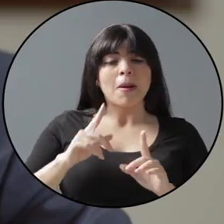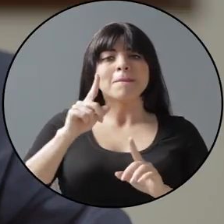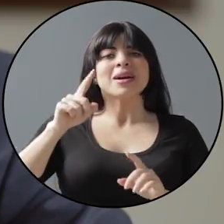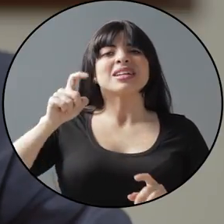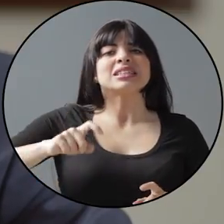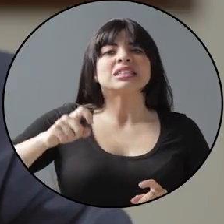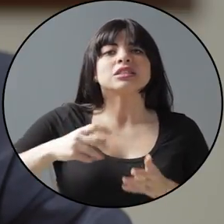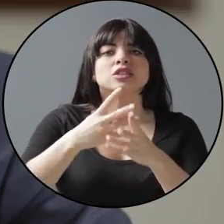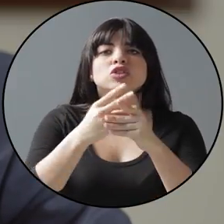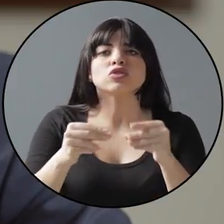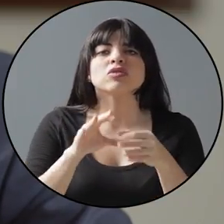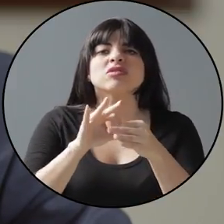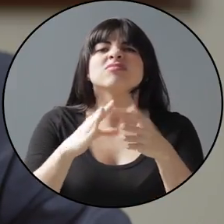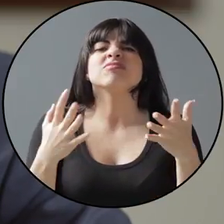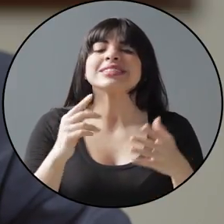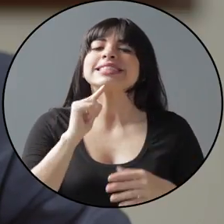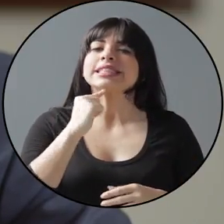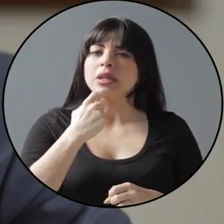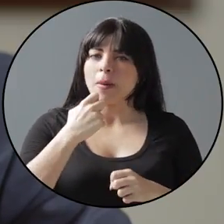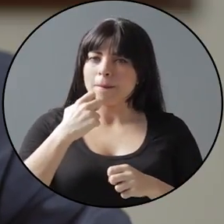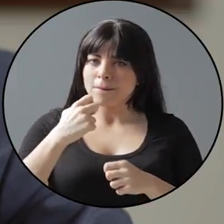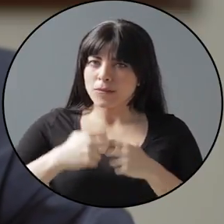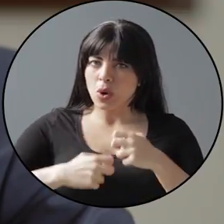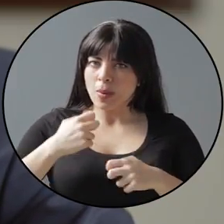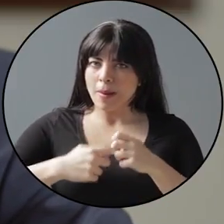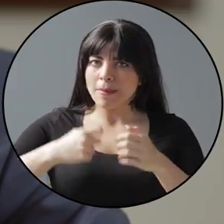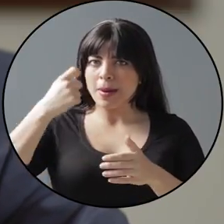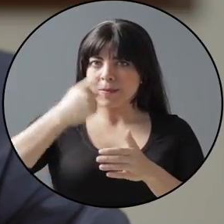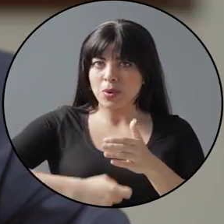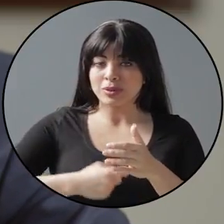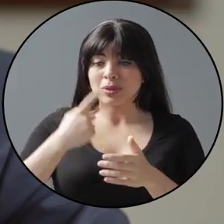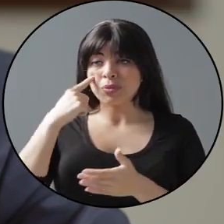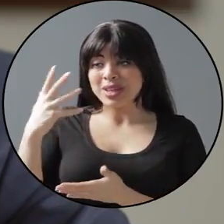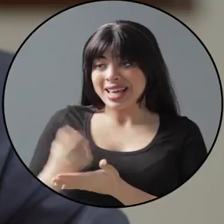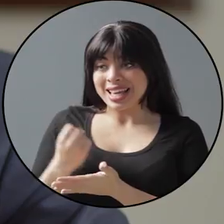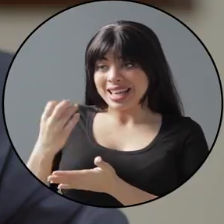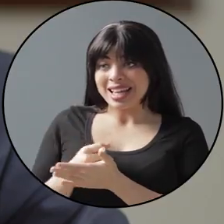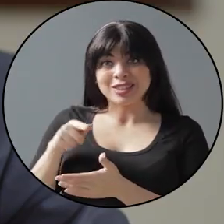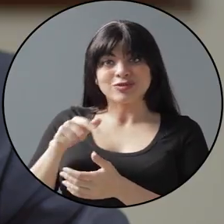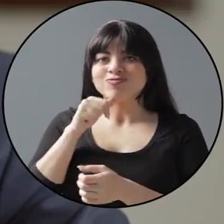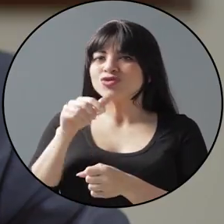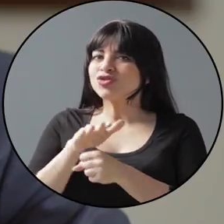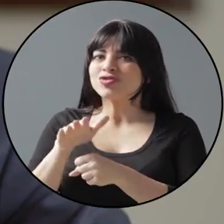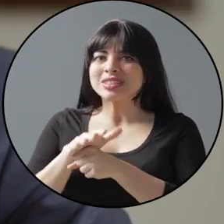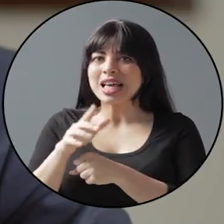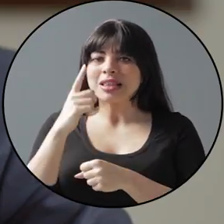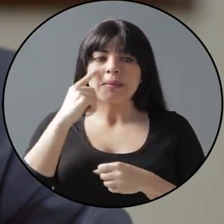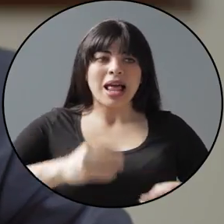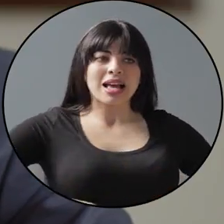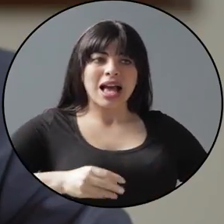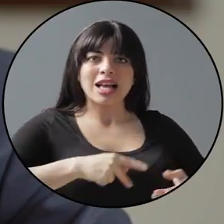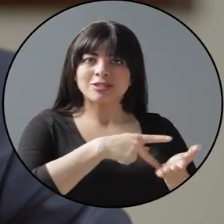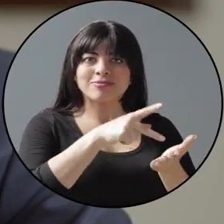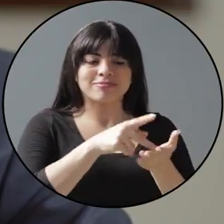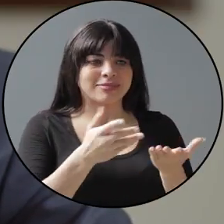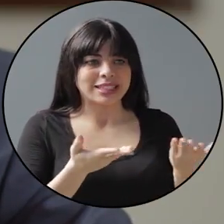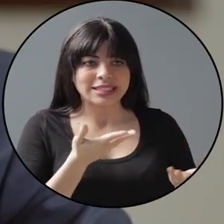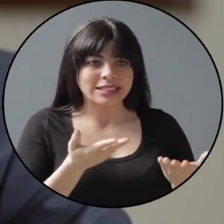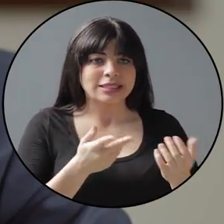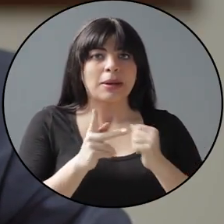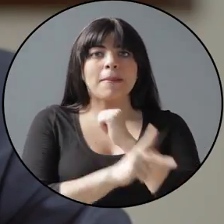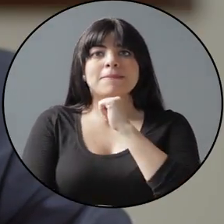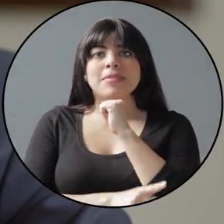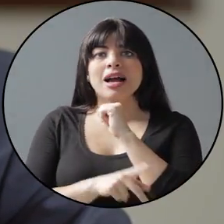debe resolver un grave problema fiscal. Los ingresos no alcanzan para pagar gastos y el país tiene que